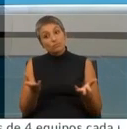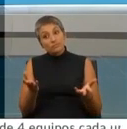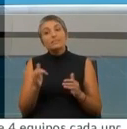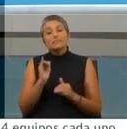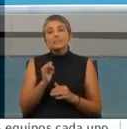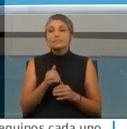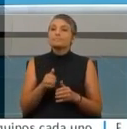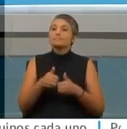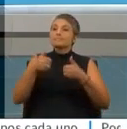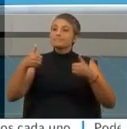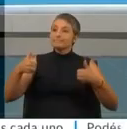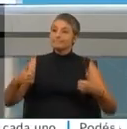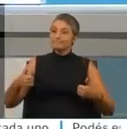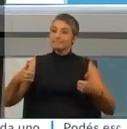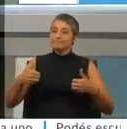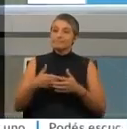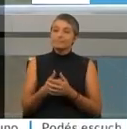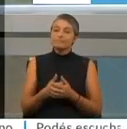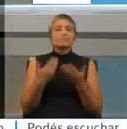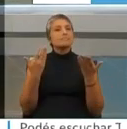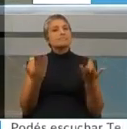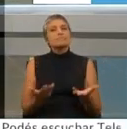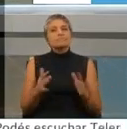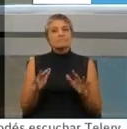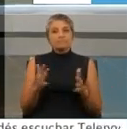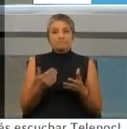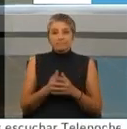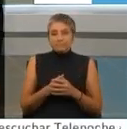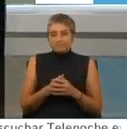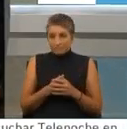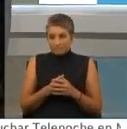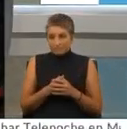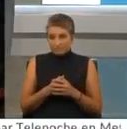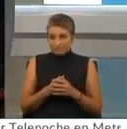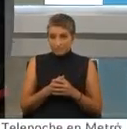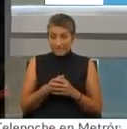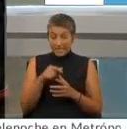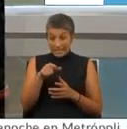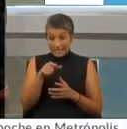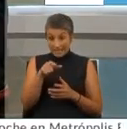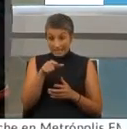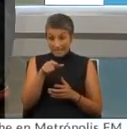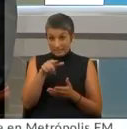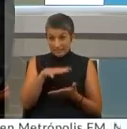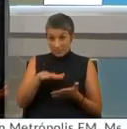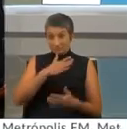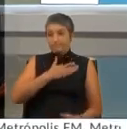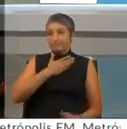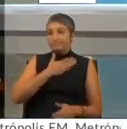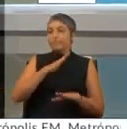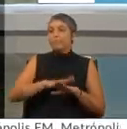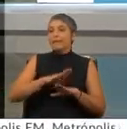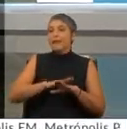que tenemos para hoy. Nos abrimos, dale. Abrimos la ventana, ¿qué tenemos? Empezamos con esta situación. situación de que se reclama un penal